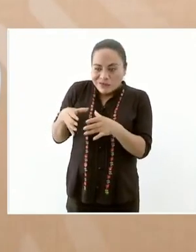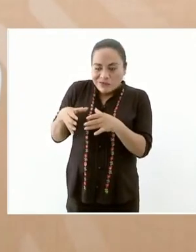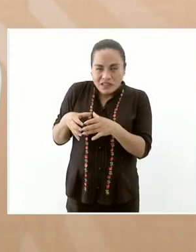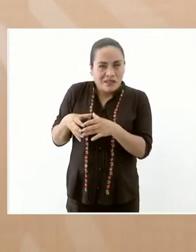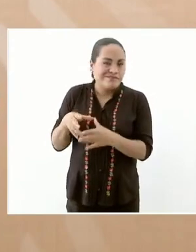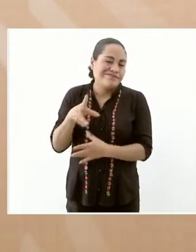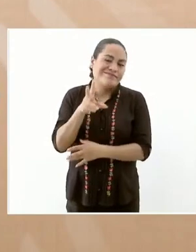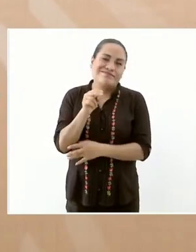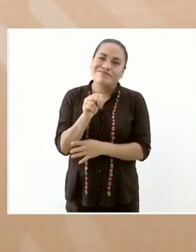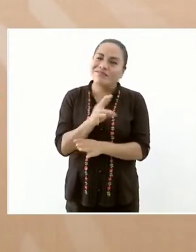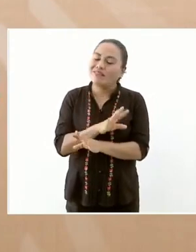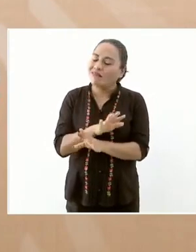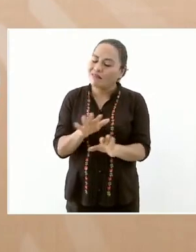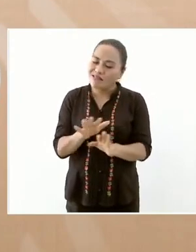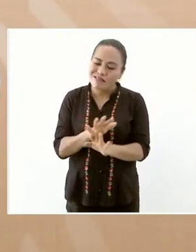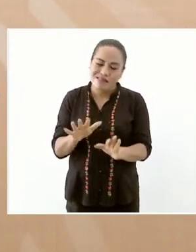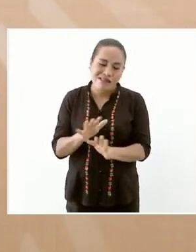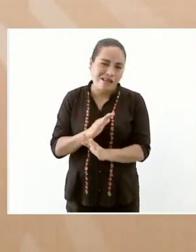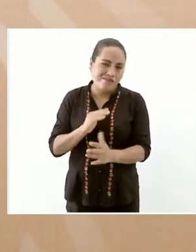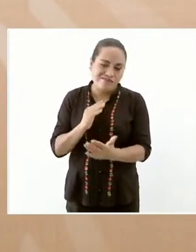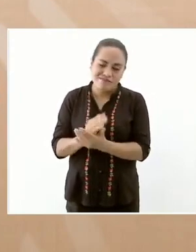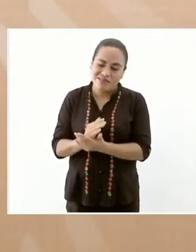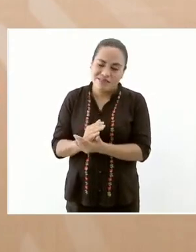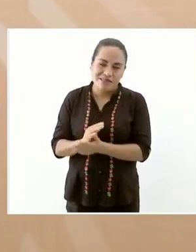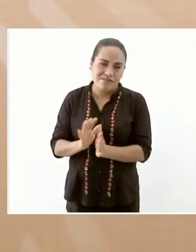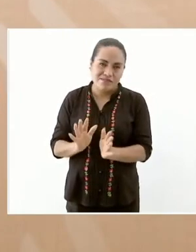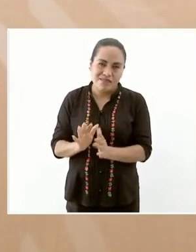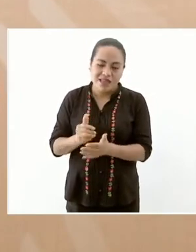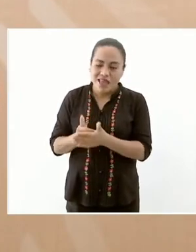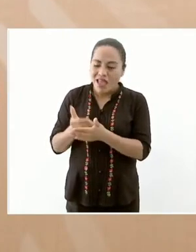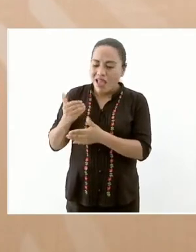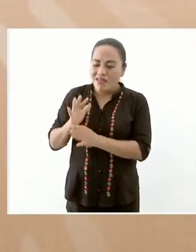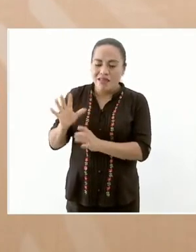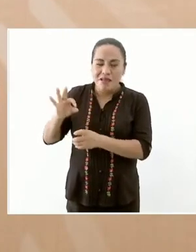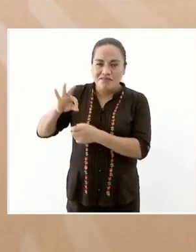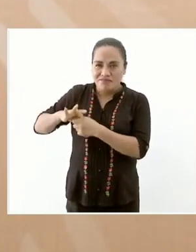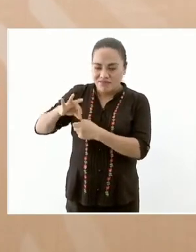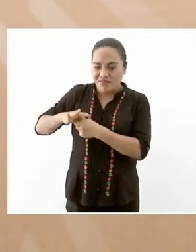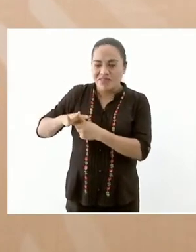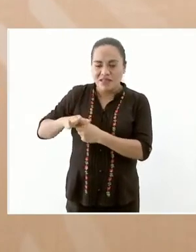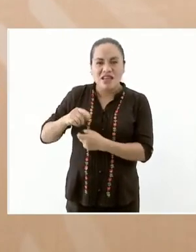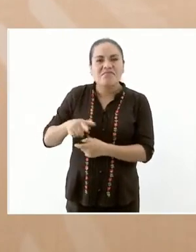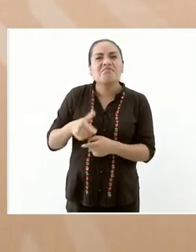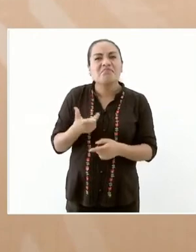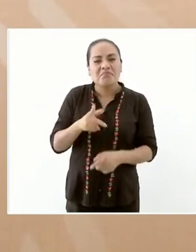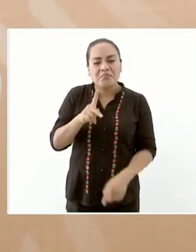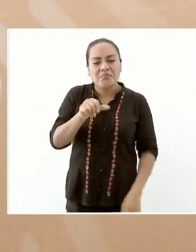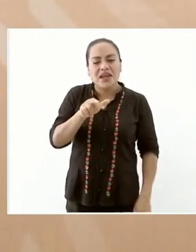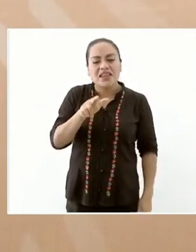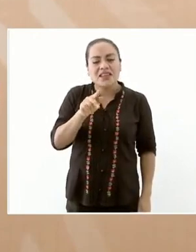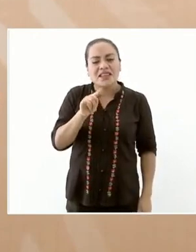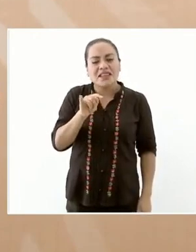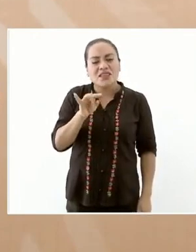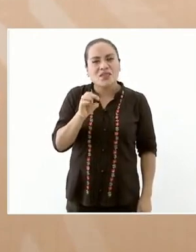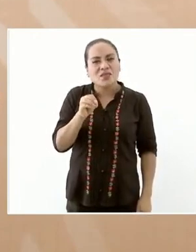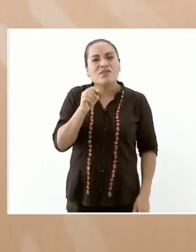además el gobierno es otra cosa partido como su nombre lo indica es una parte